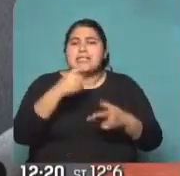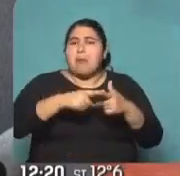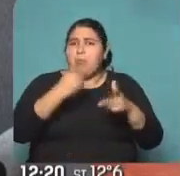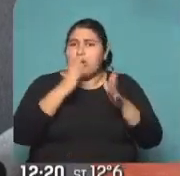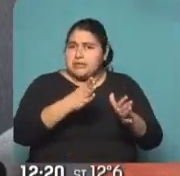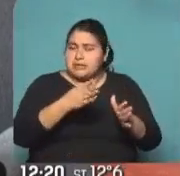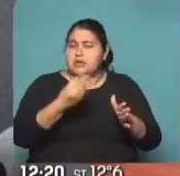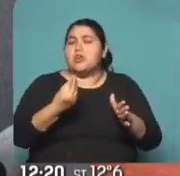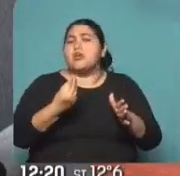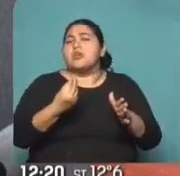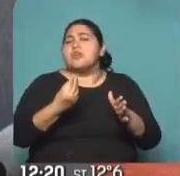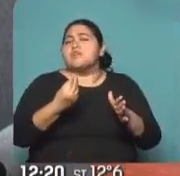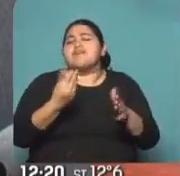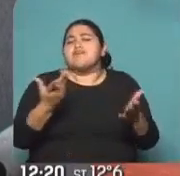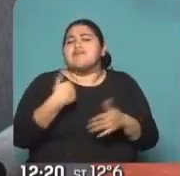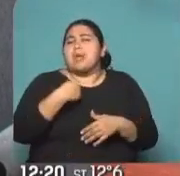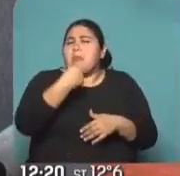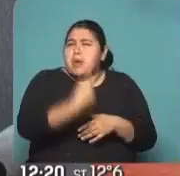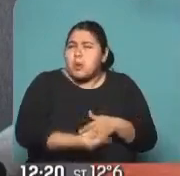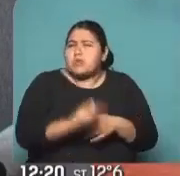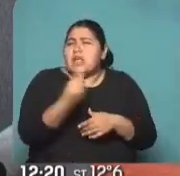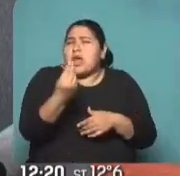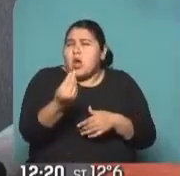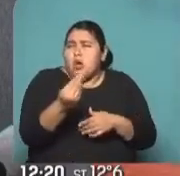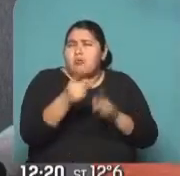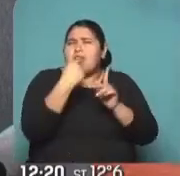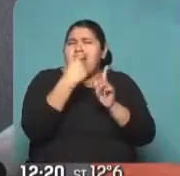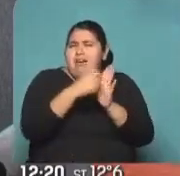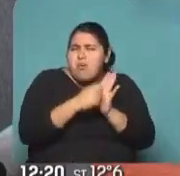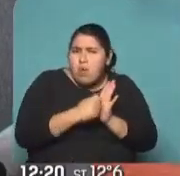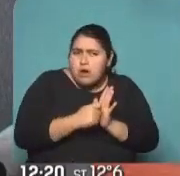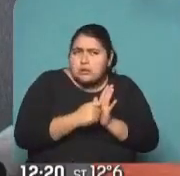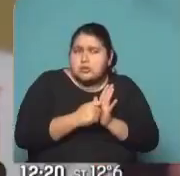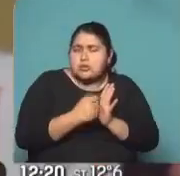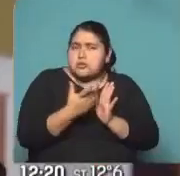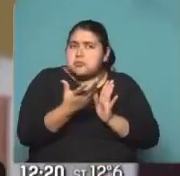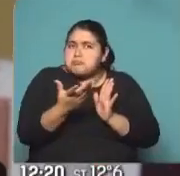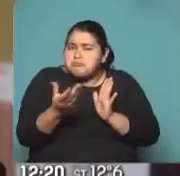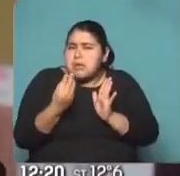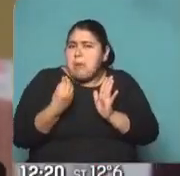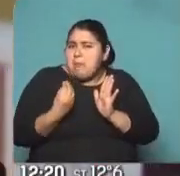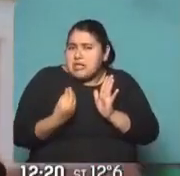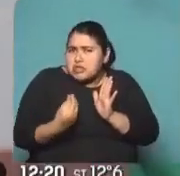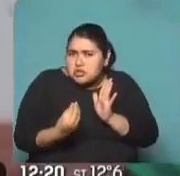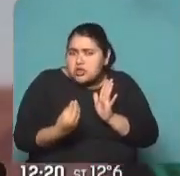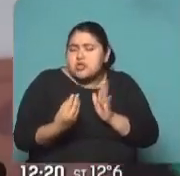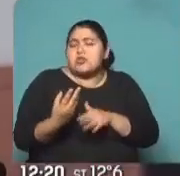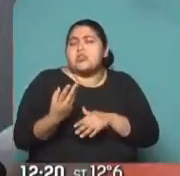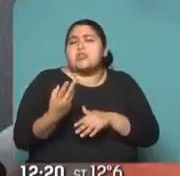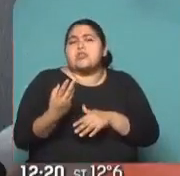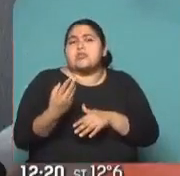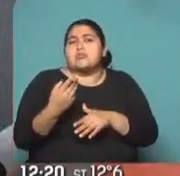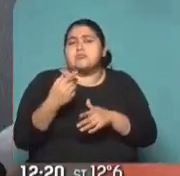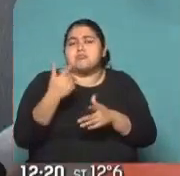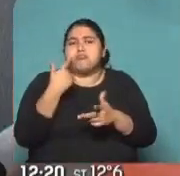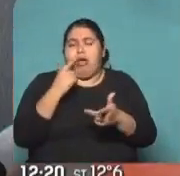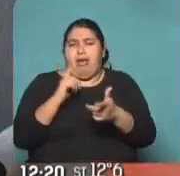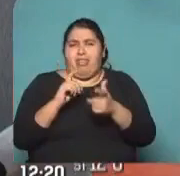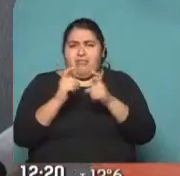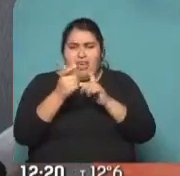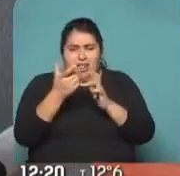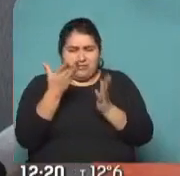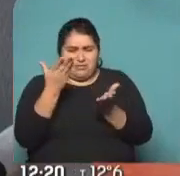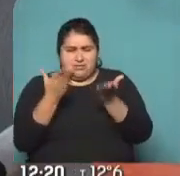preguntar respecto de los encuestadores. ¿Qué pasa con las encuestas que estuvieron tan lejos, por lo menos la mayoría,